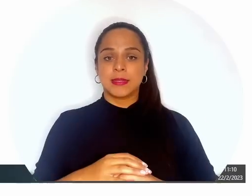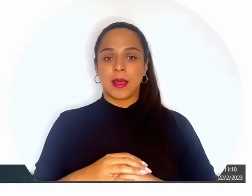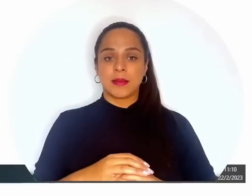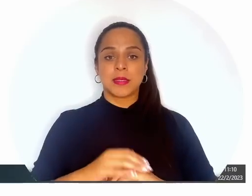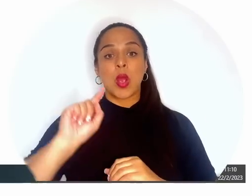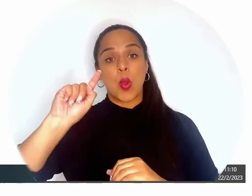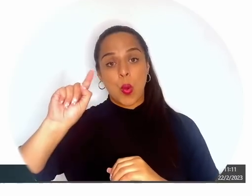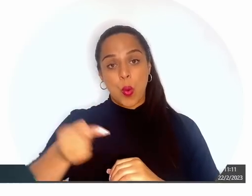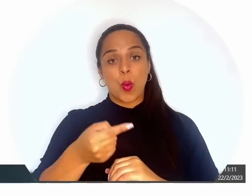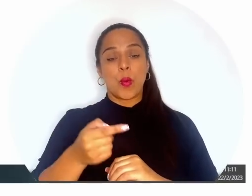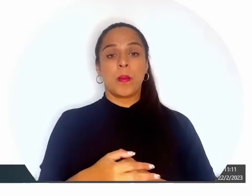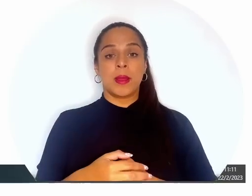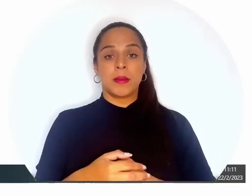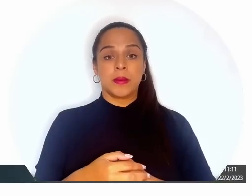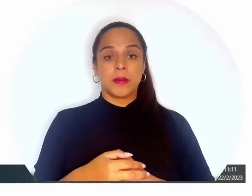coma,